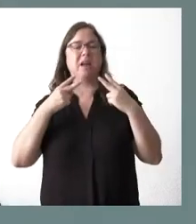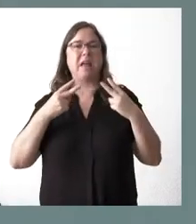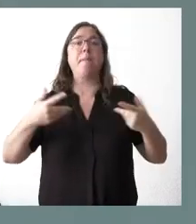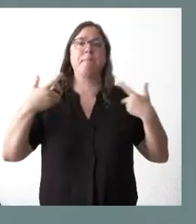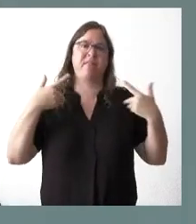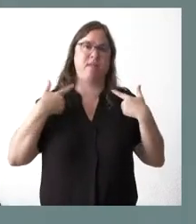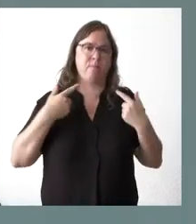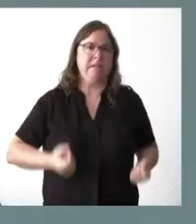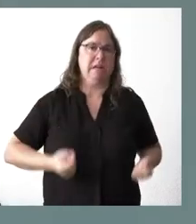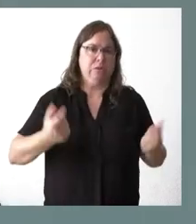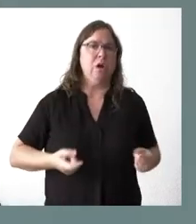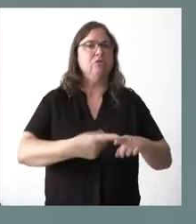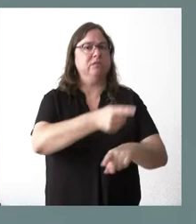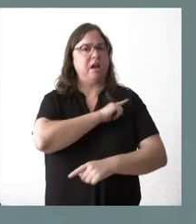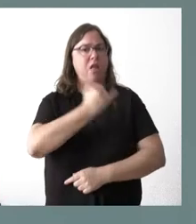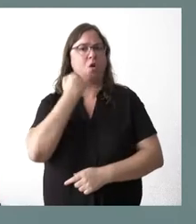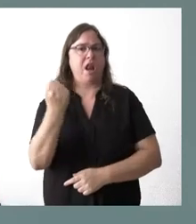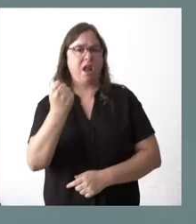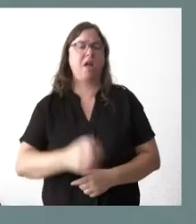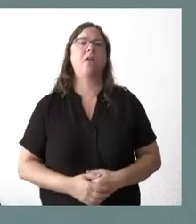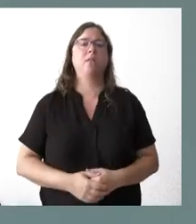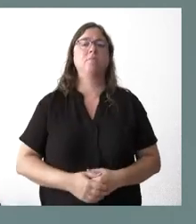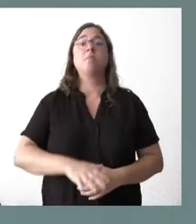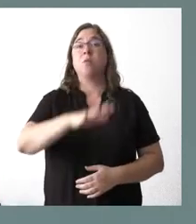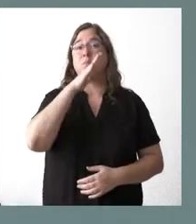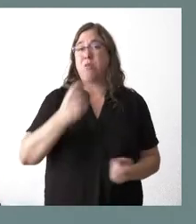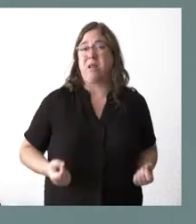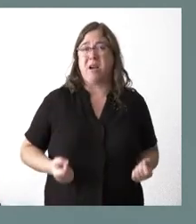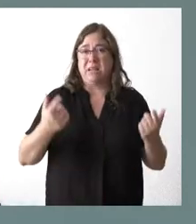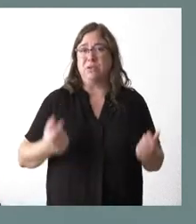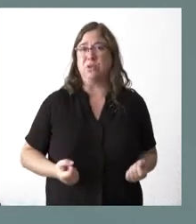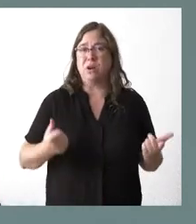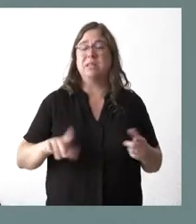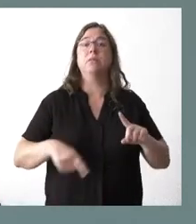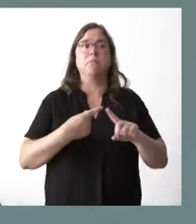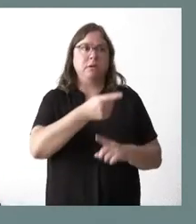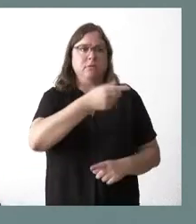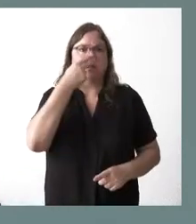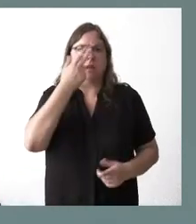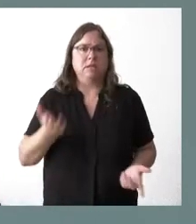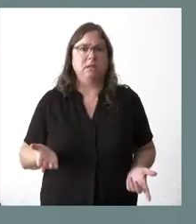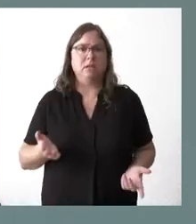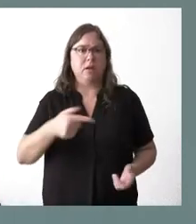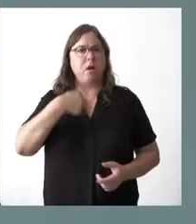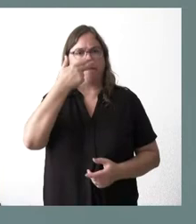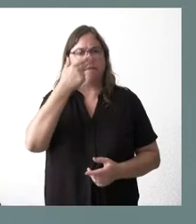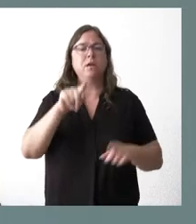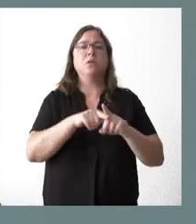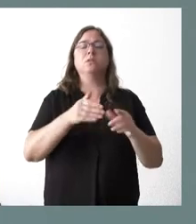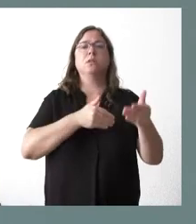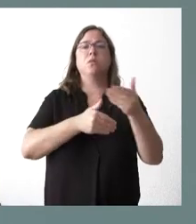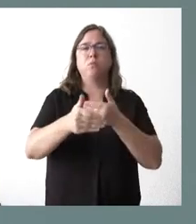Y esos sectores están haciendo un esfuerzo muy importante por reducir gasto, entre otras cosas, por la cuenta que les trae. Son los primeros interesados ante un coste tan